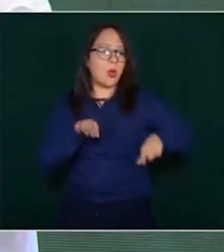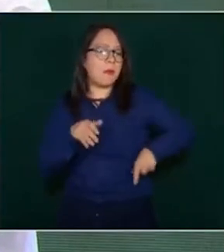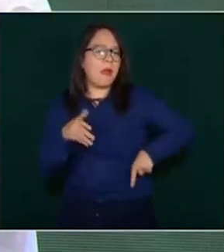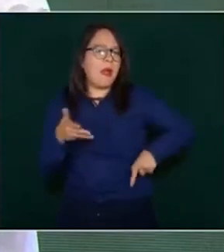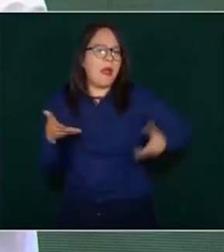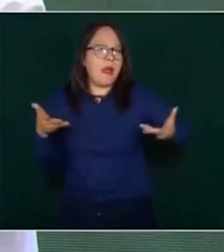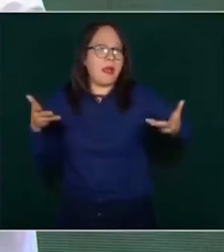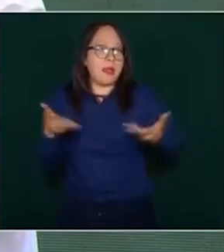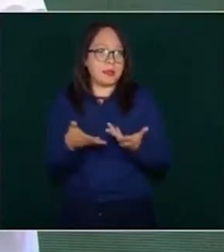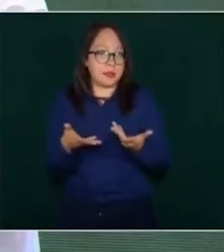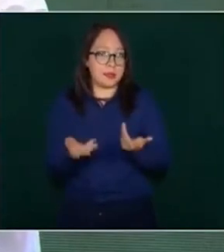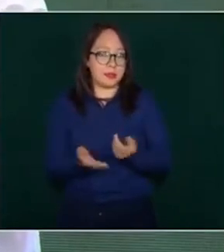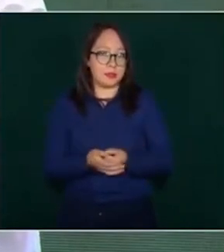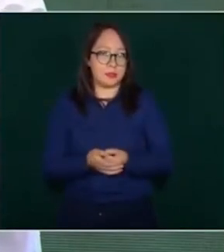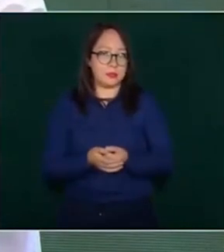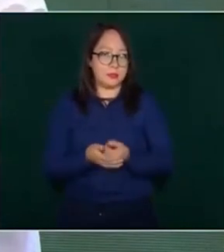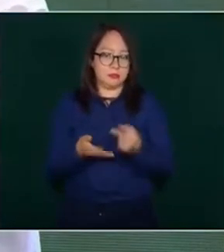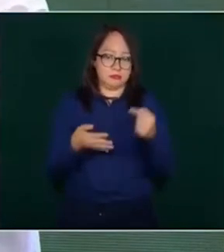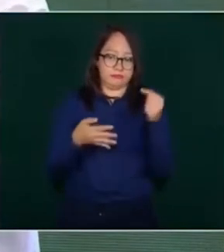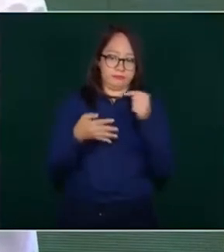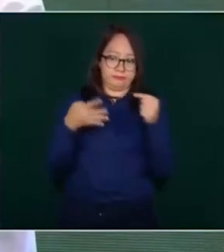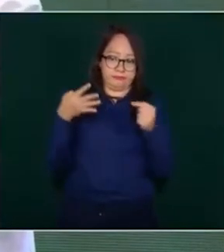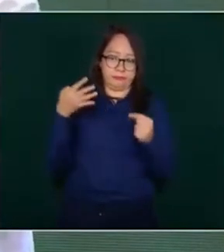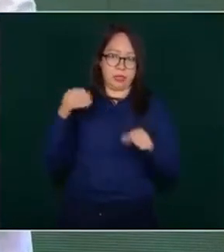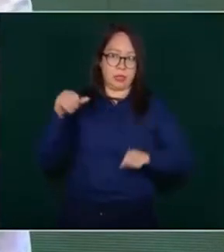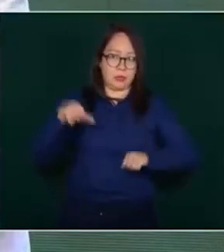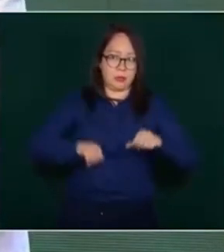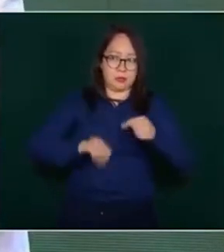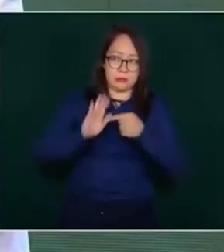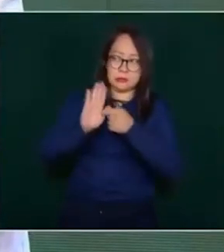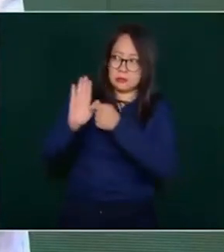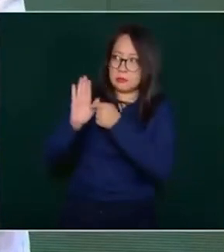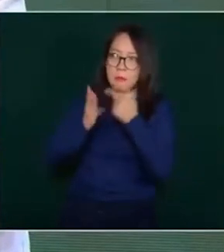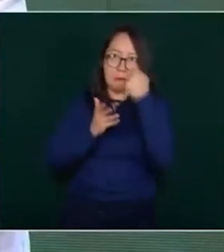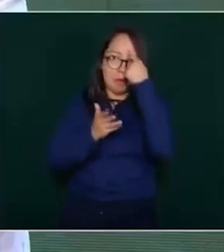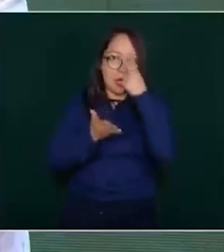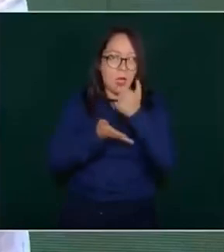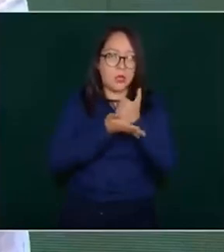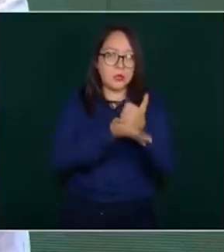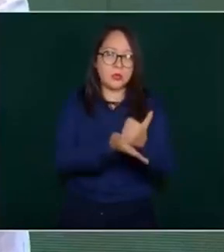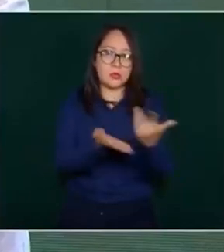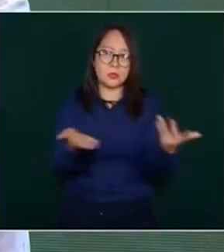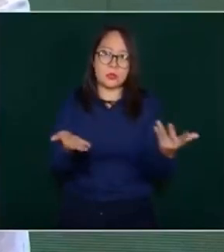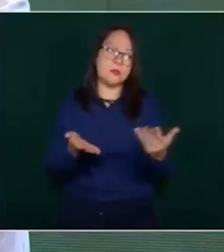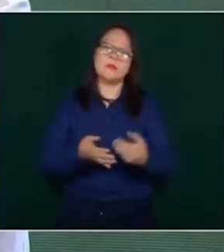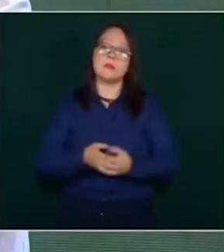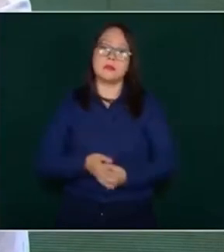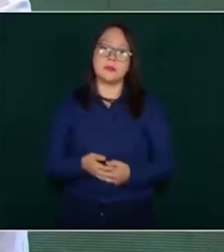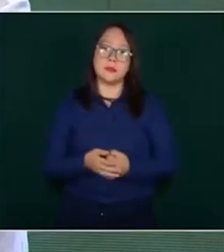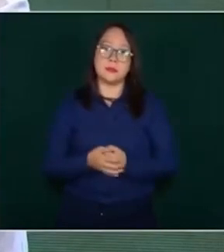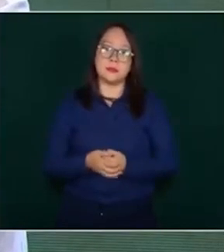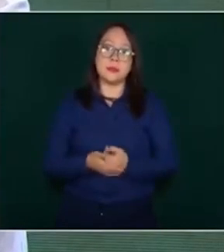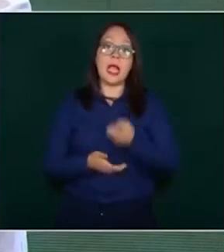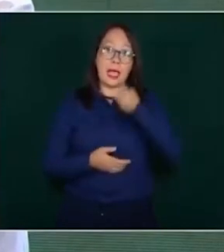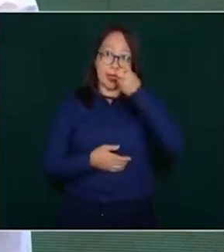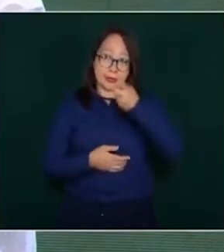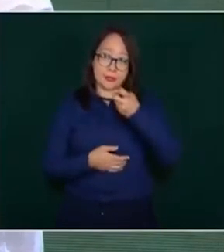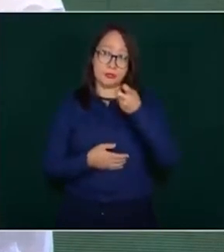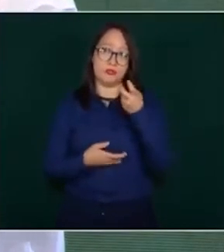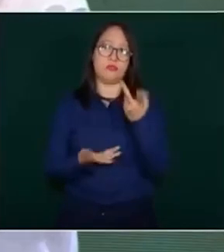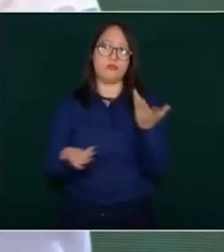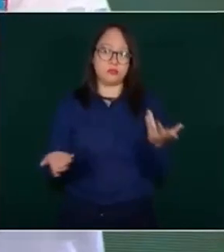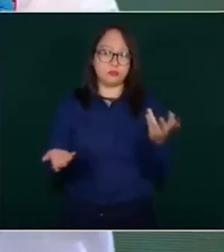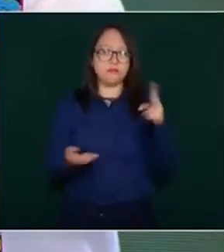Es una sección que vamos a